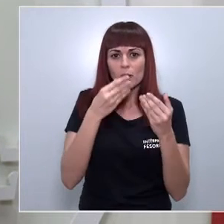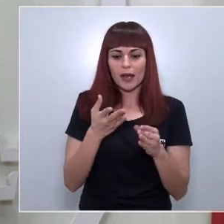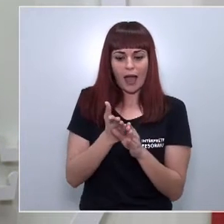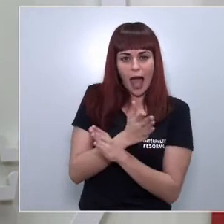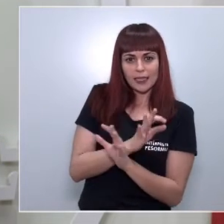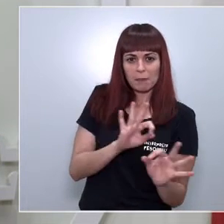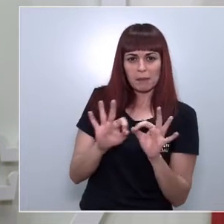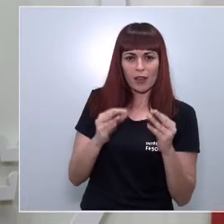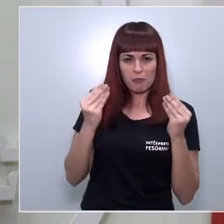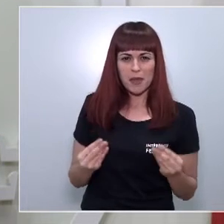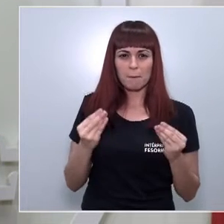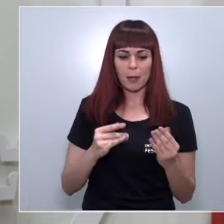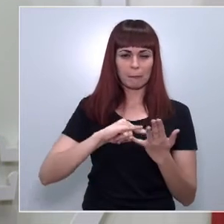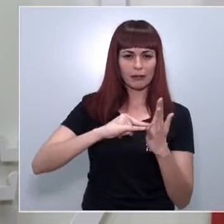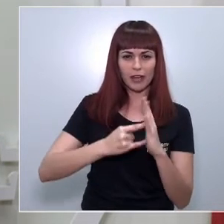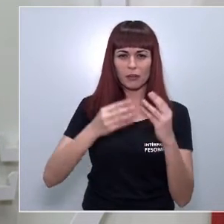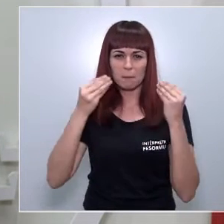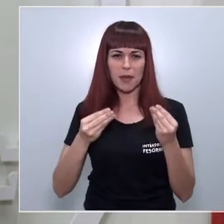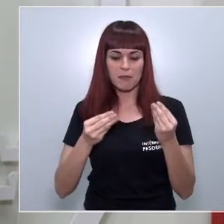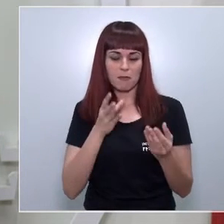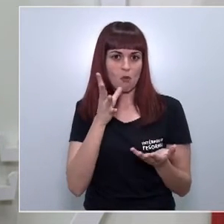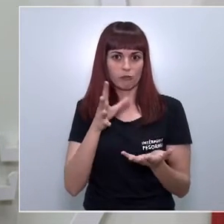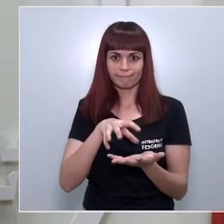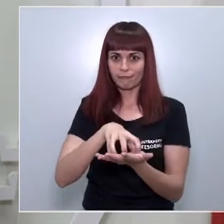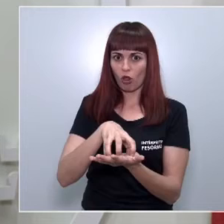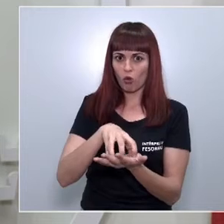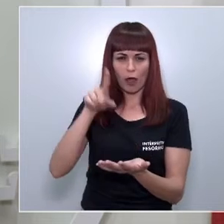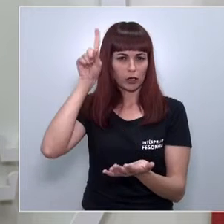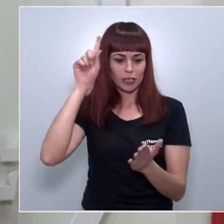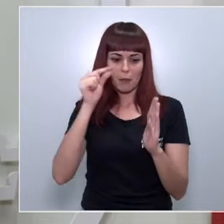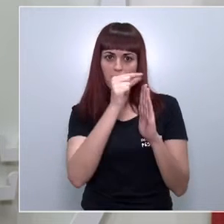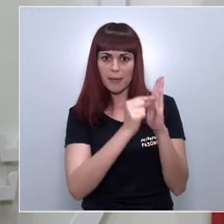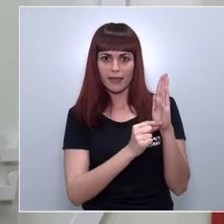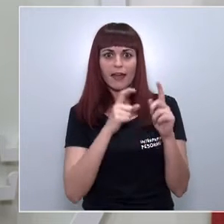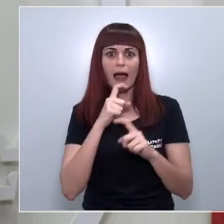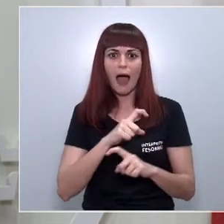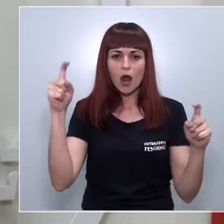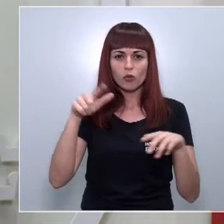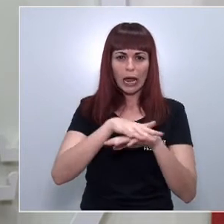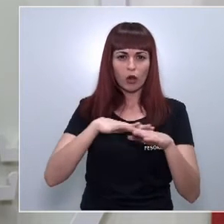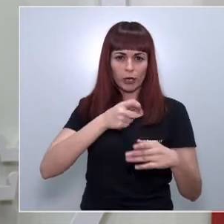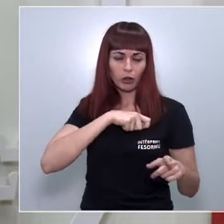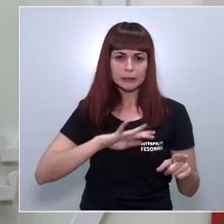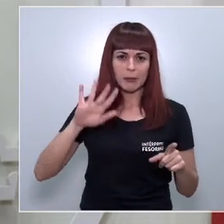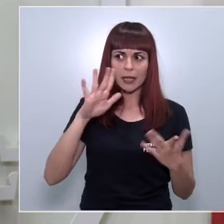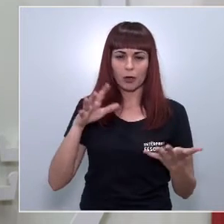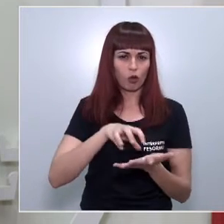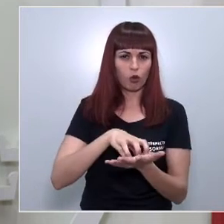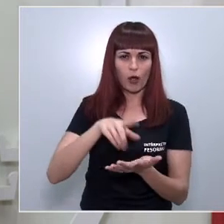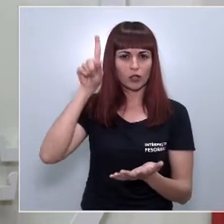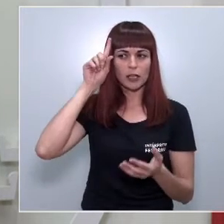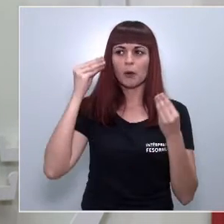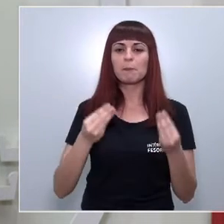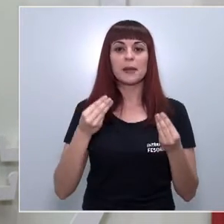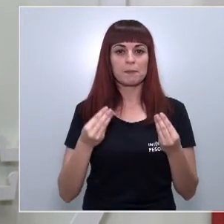planificación frente a la incertidumbre que generan muchas de las medidas anunciadas por el Gobierno central caracterizadas casi